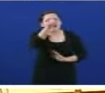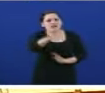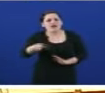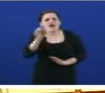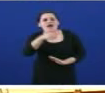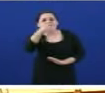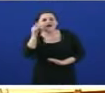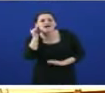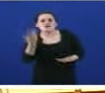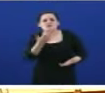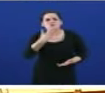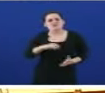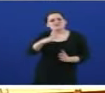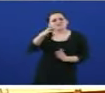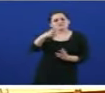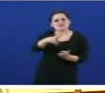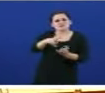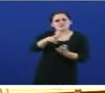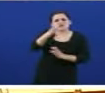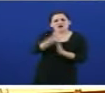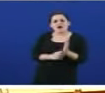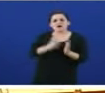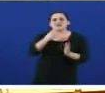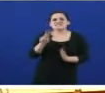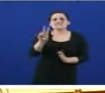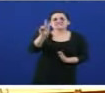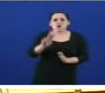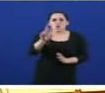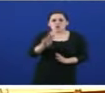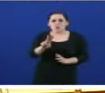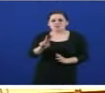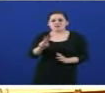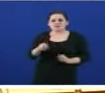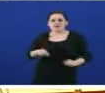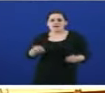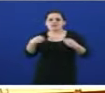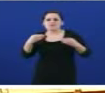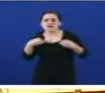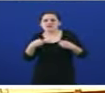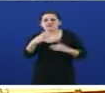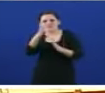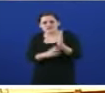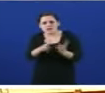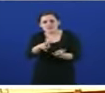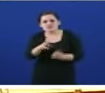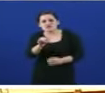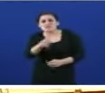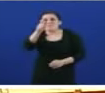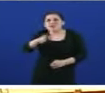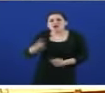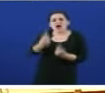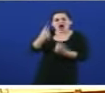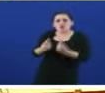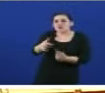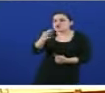en plena crise a adquisición de segundas residencias cando hai galegos que non poden acceder a primeira e que teñen problemas para manter